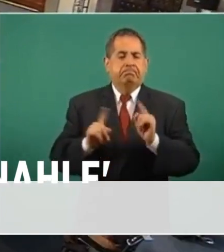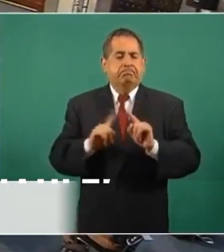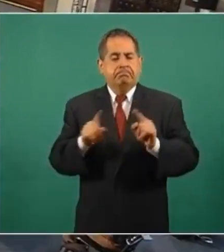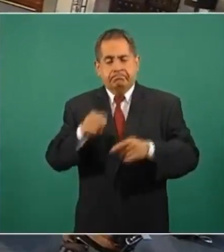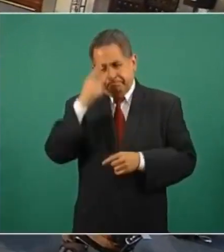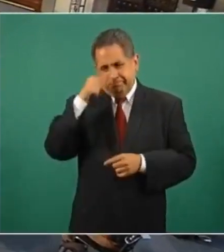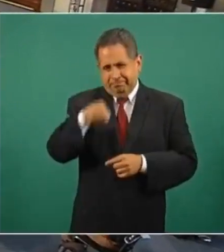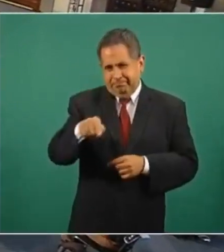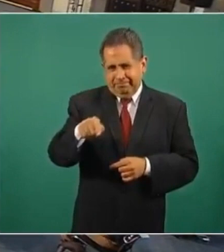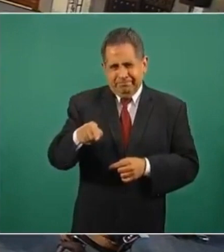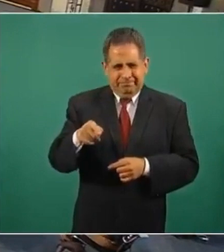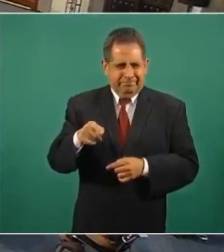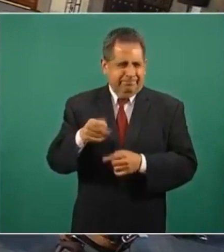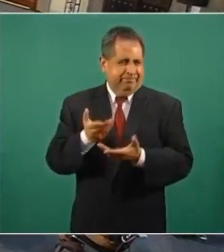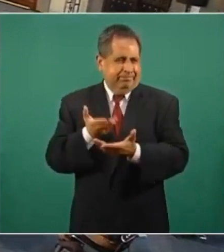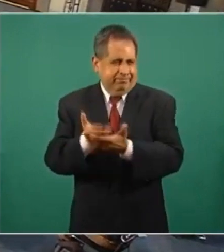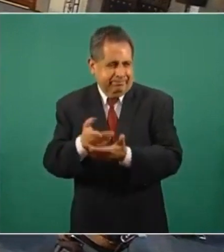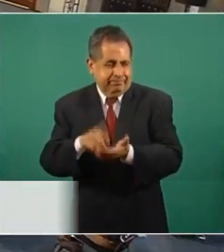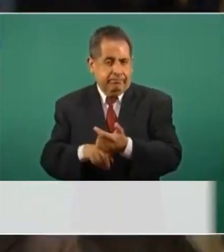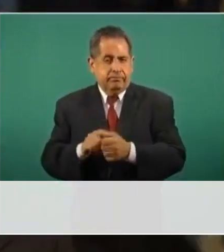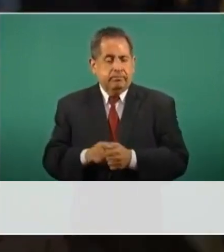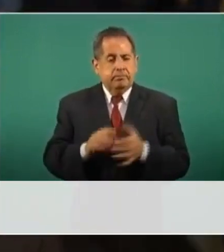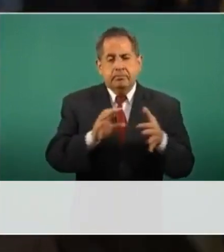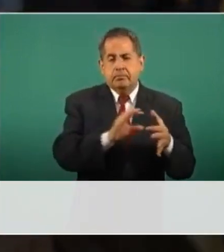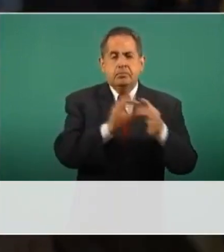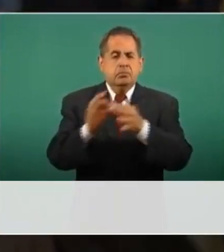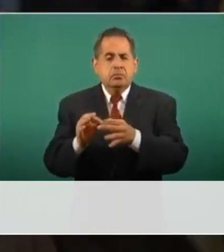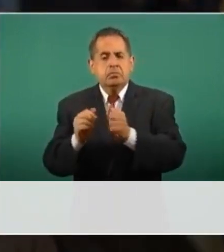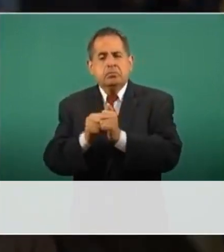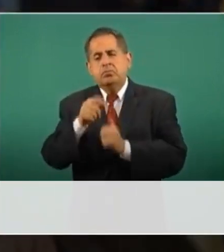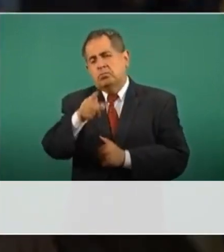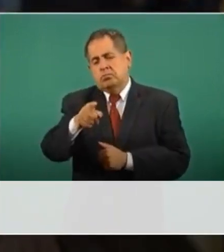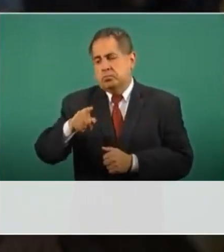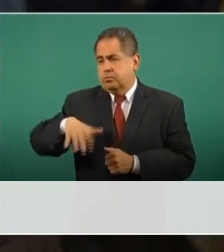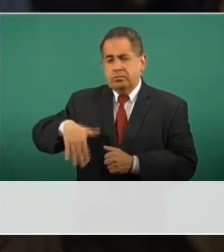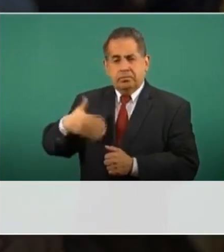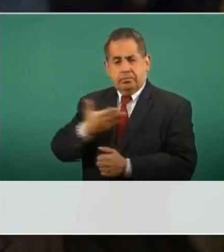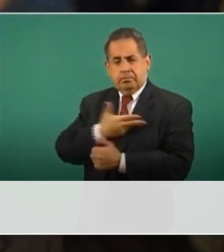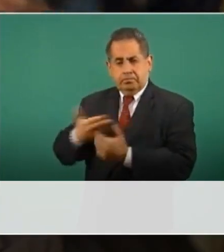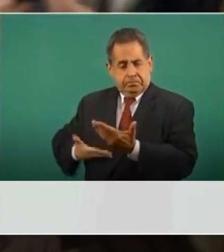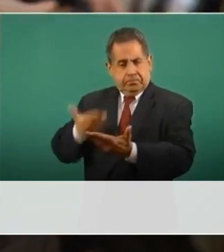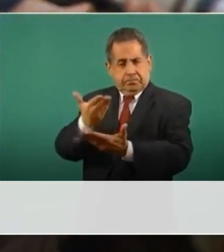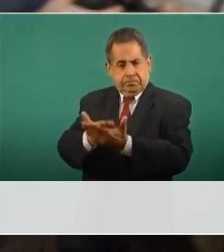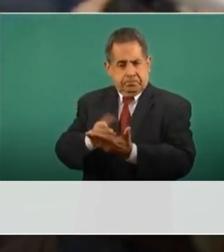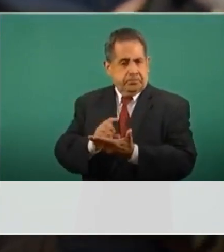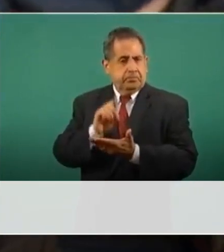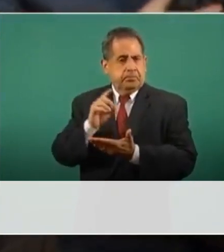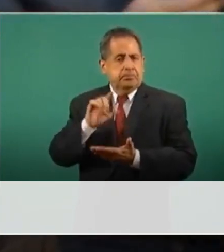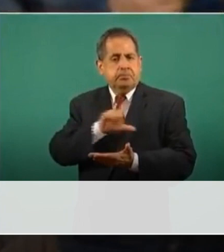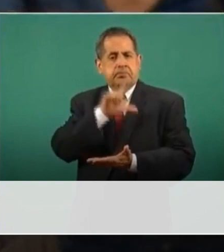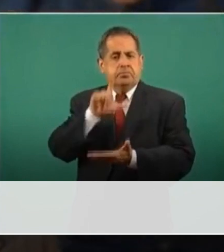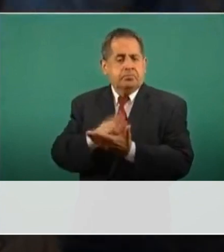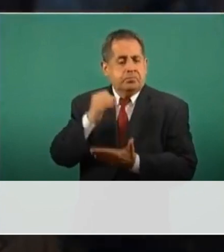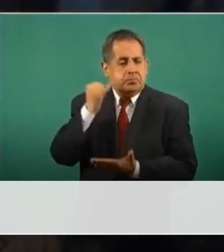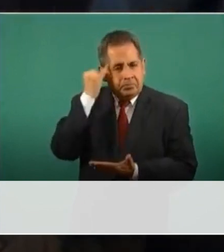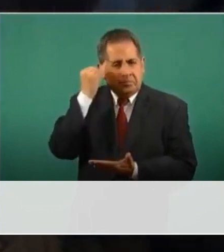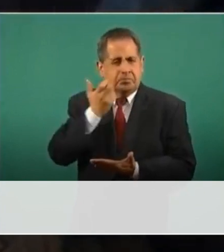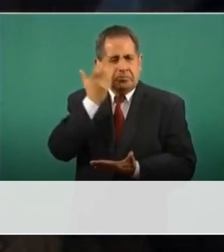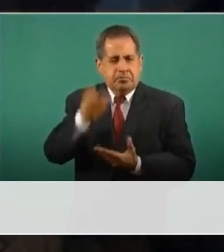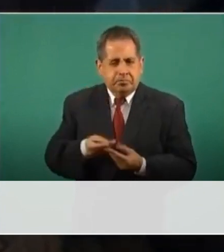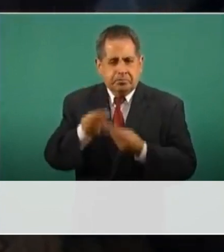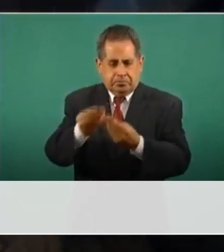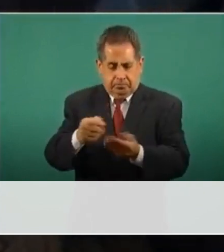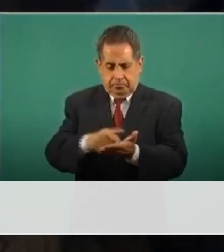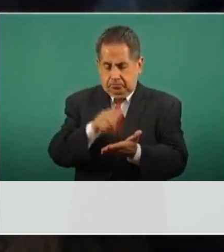Obrador, ligarla con esta iniciativa que envió el presidente al Congreso, que es una iniciativa de reforma